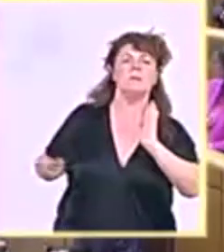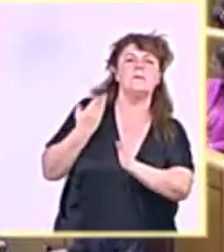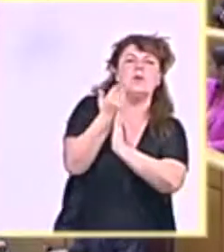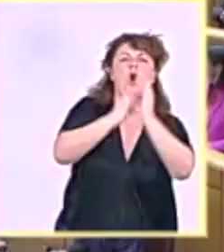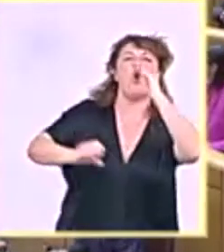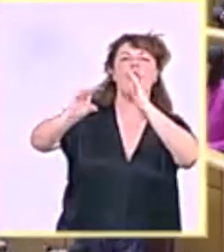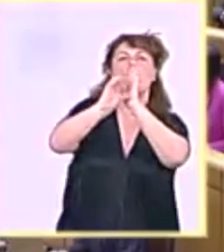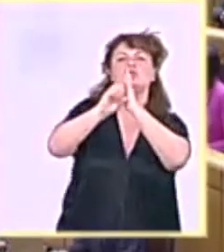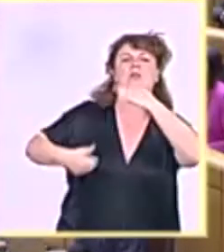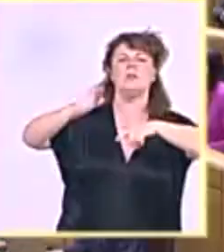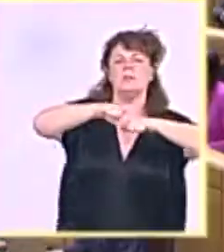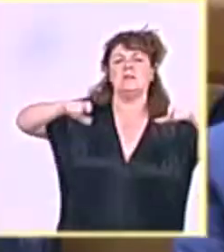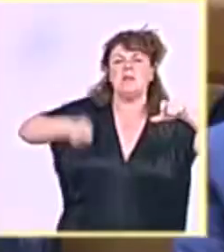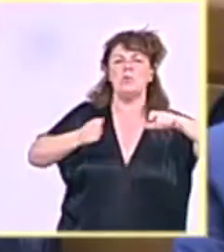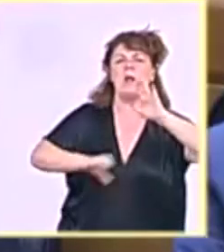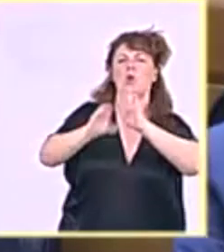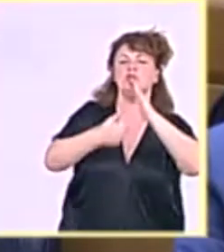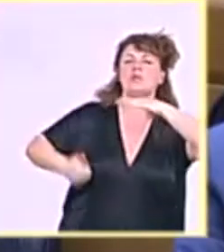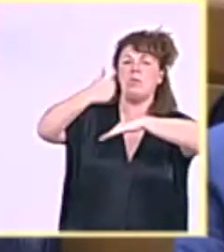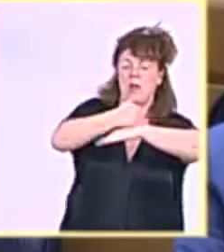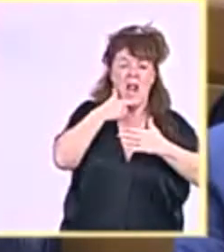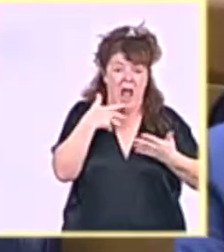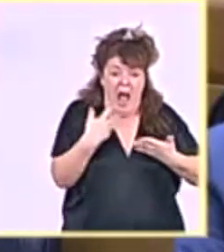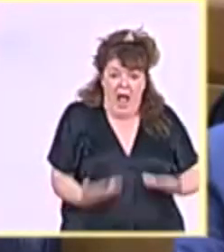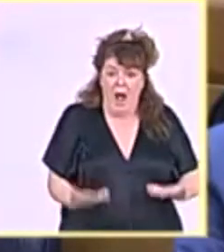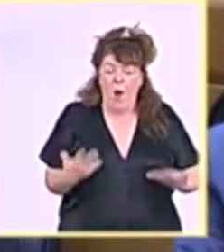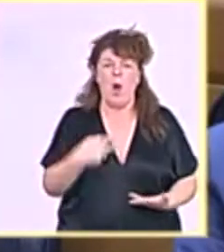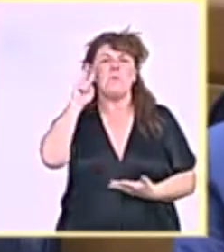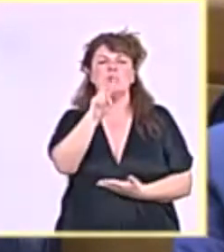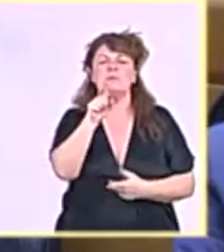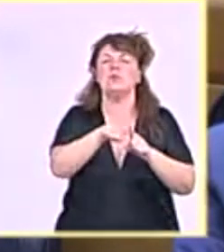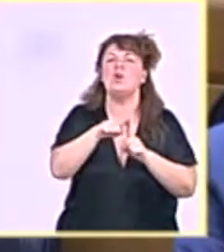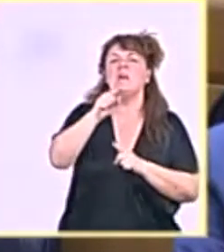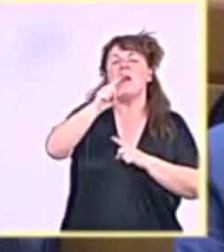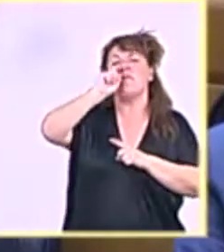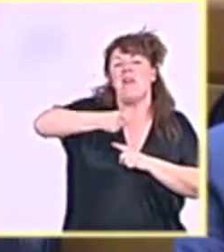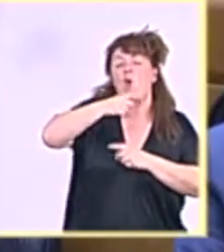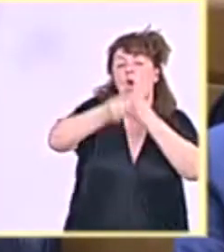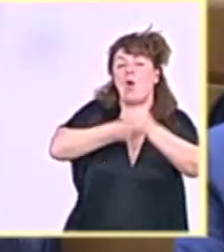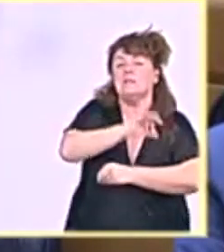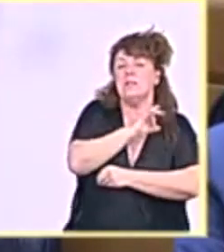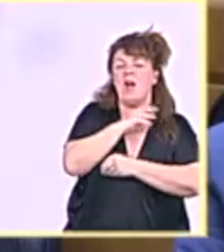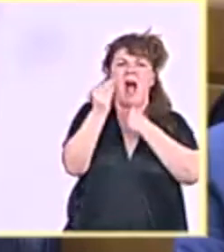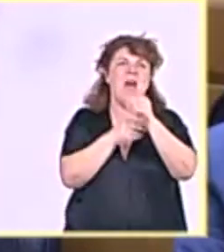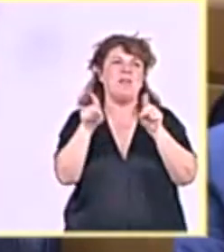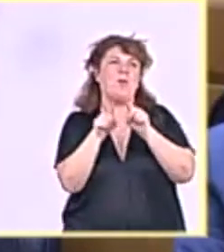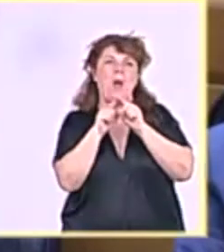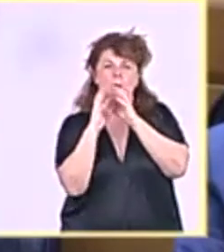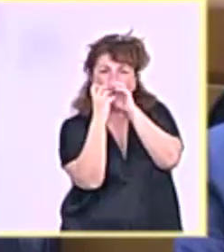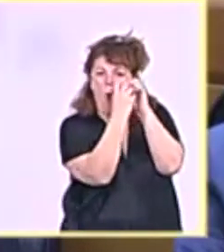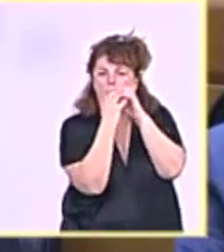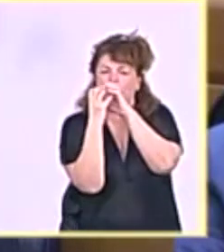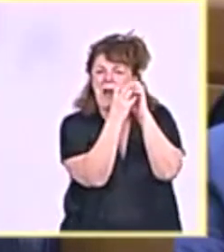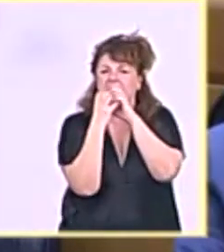hemos visto que el señor Feijo ha tenido que hacer un cónclave cardenalicio para decirnos a las mujeres